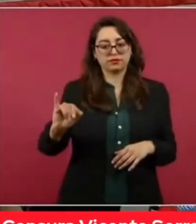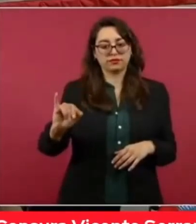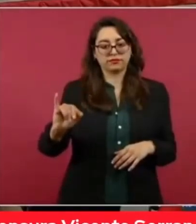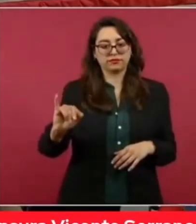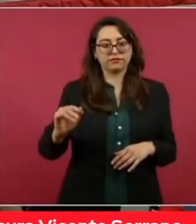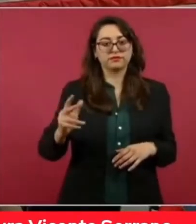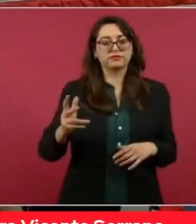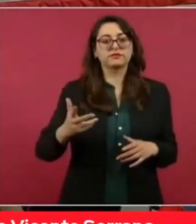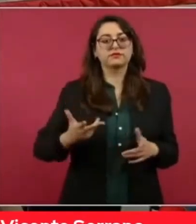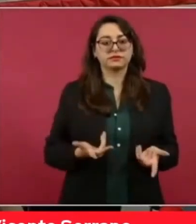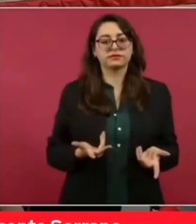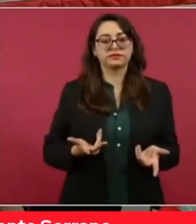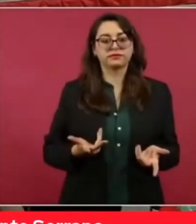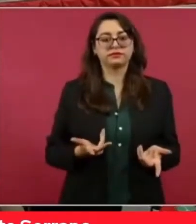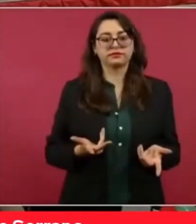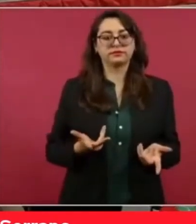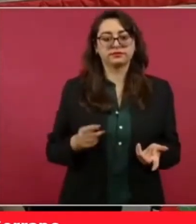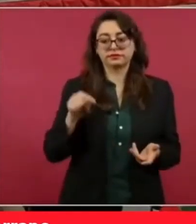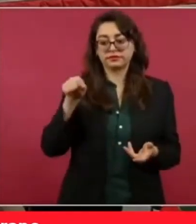que es un paradero,